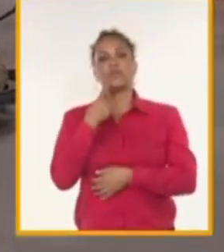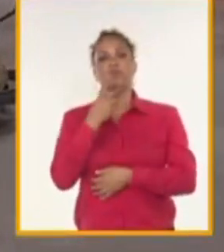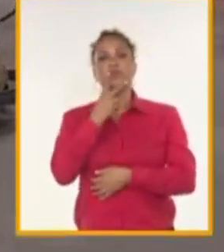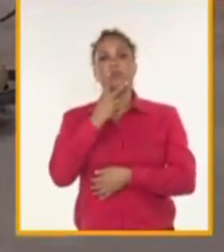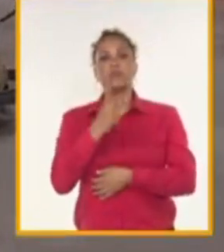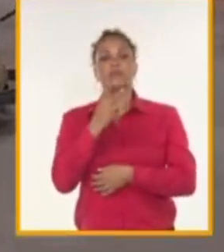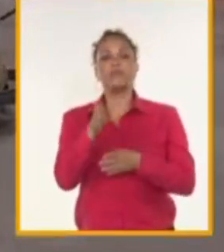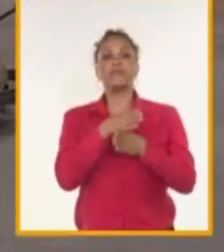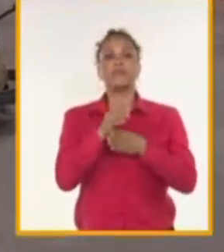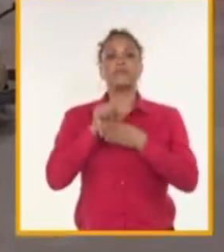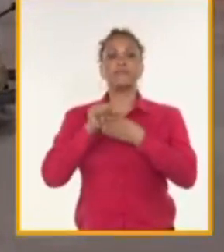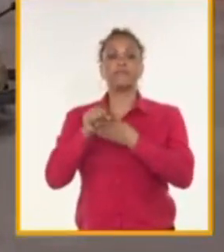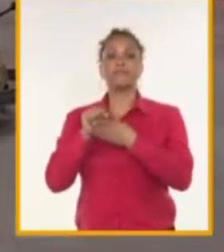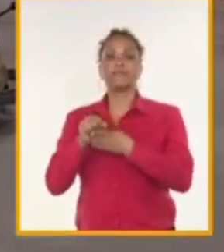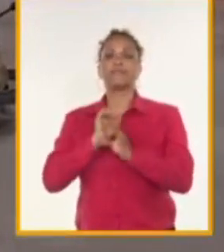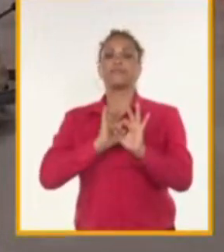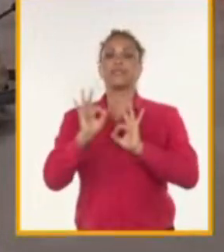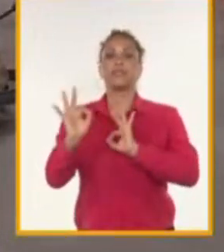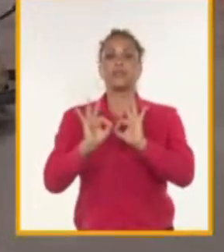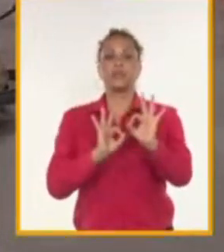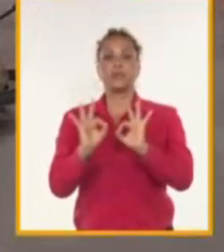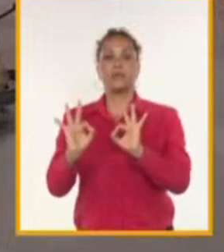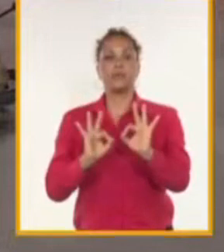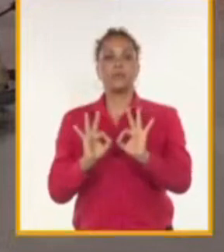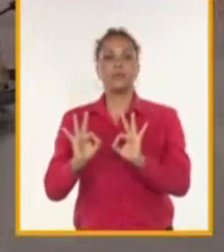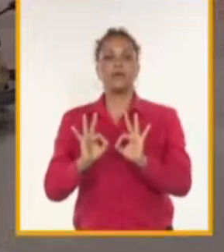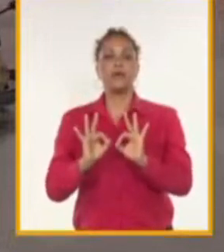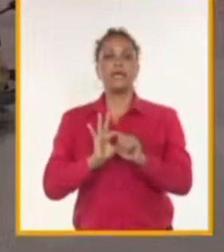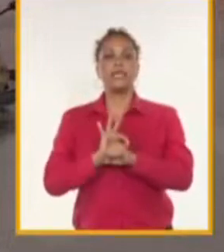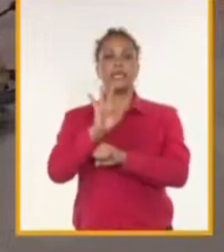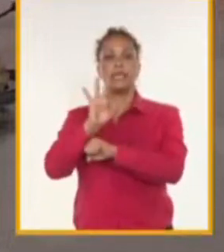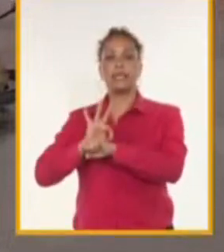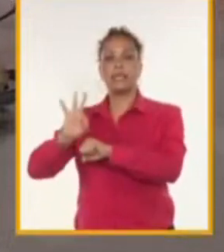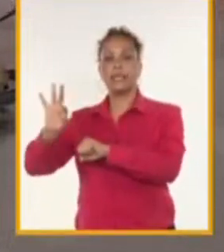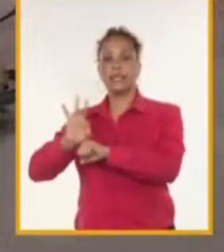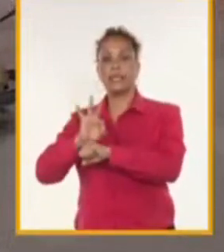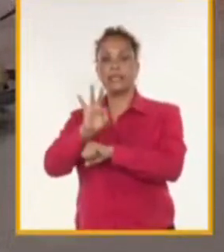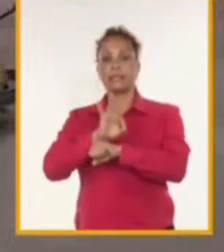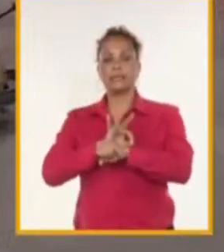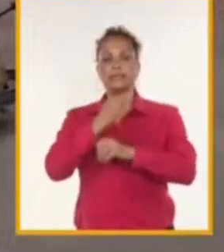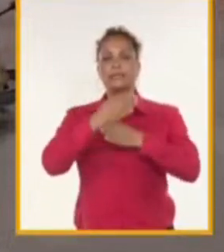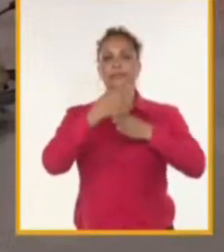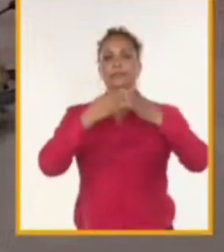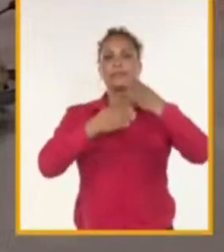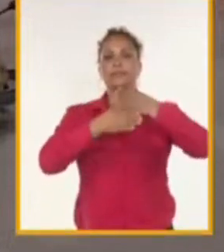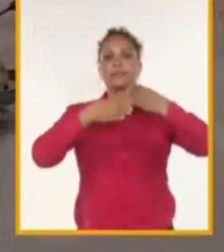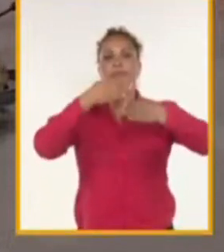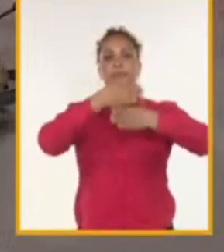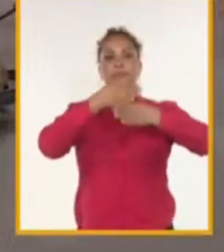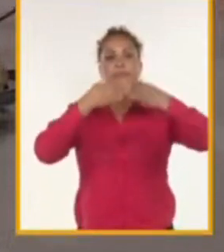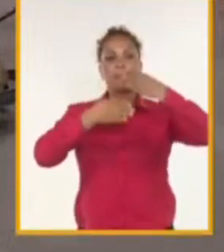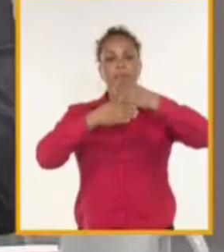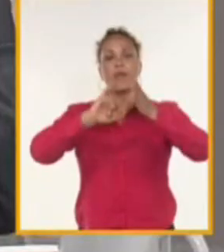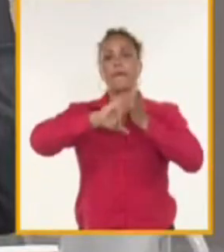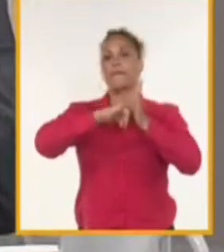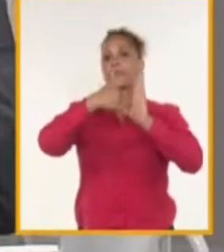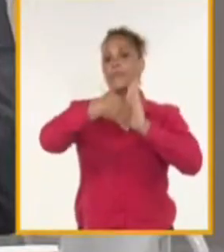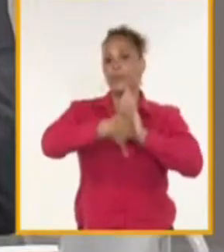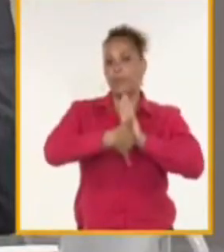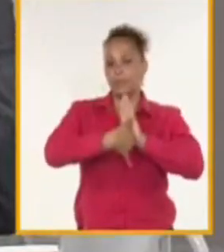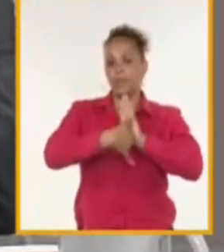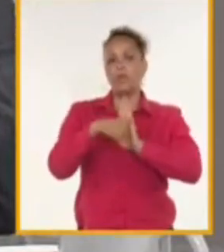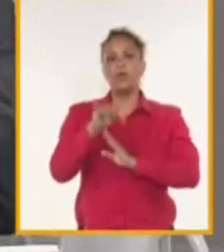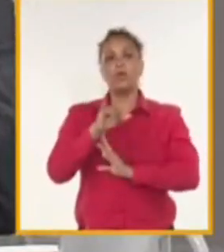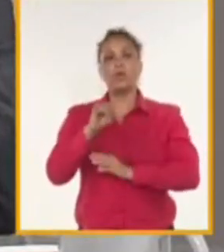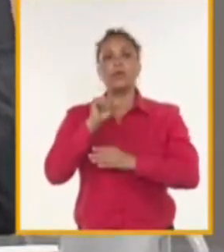servicios, de seguridad, de ingeniería, de construcción, de proyectos. Se prestan